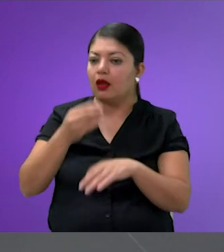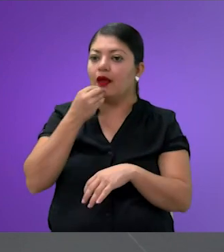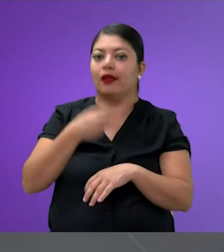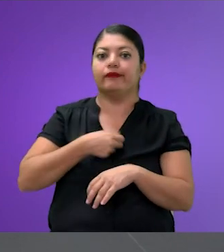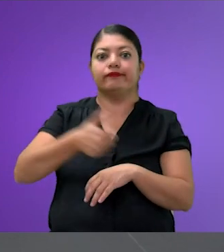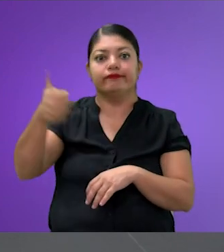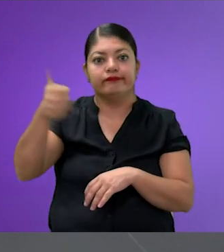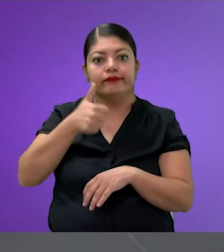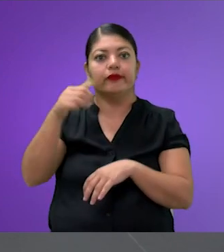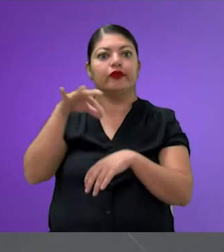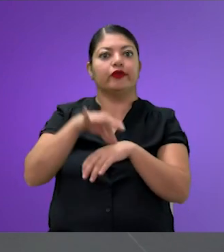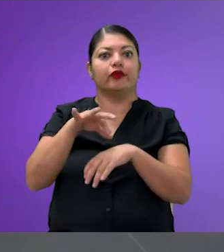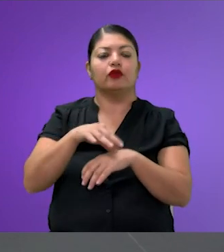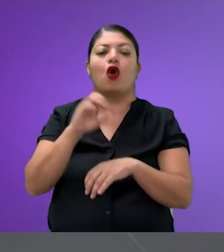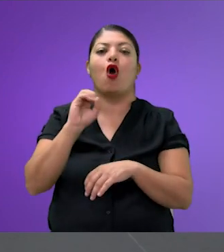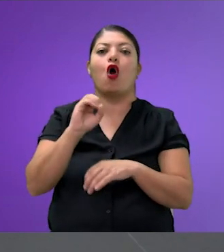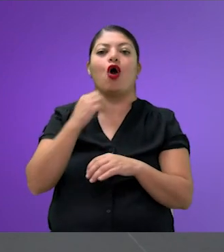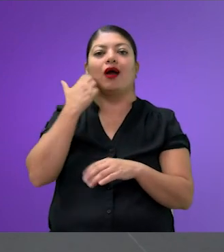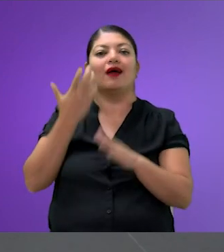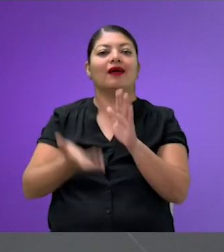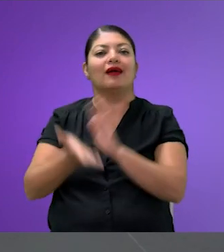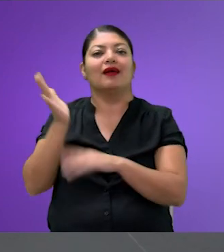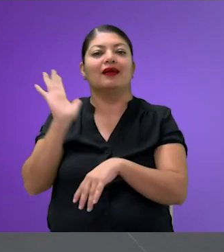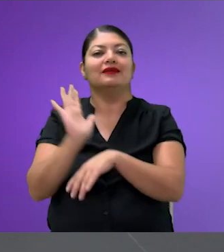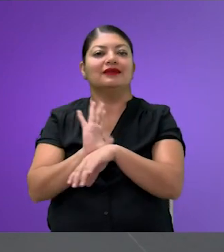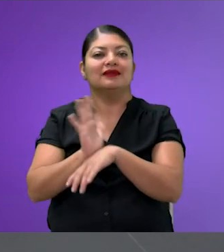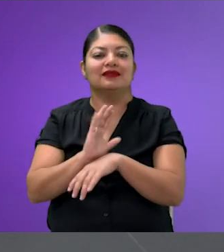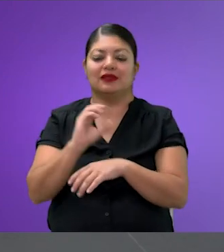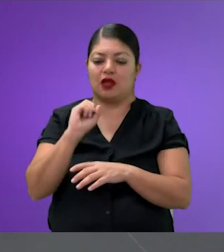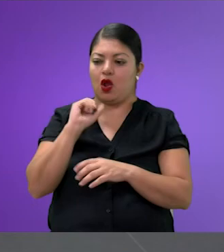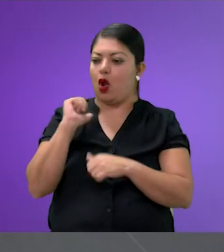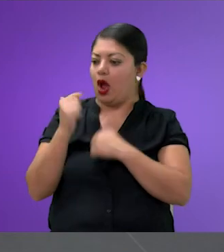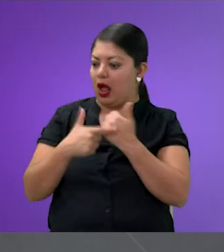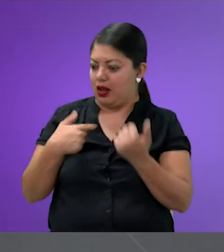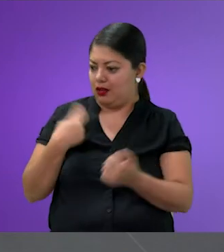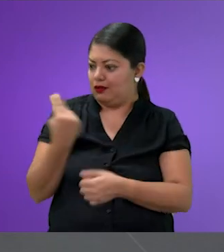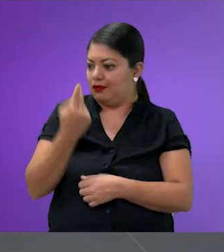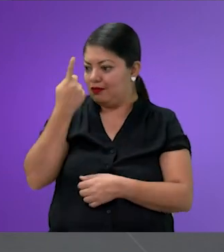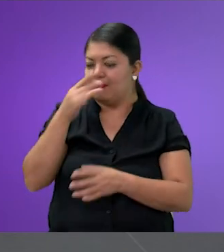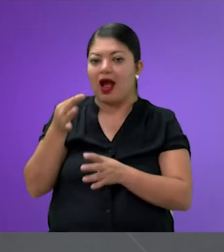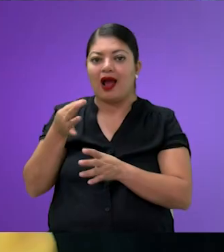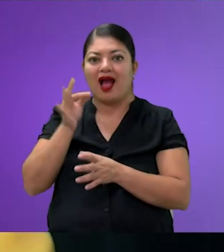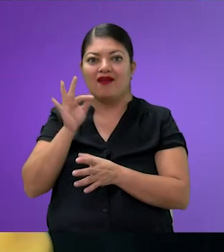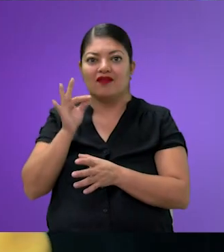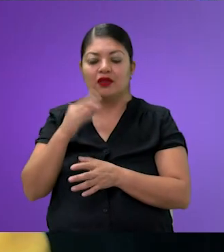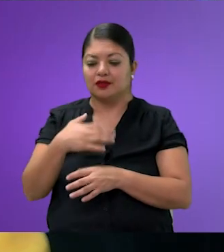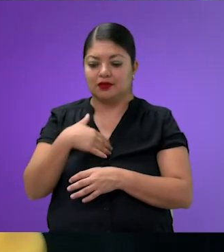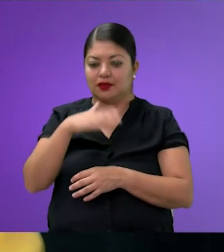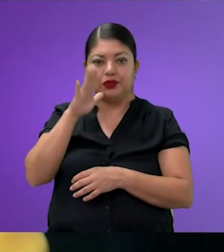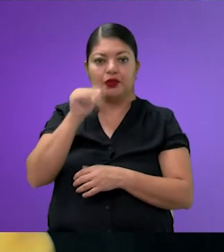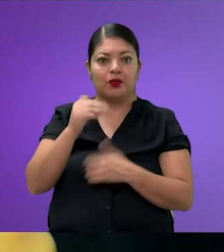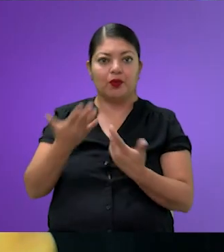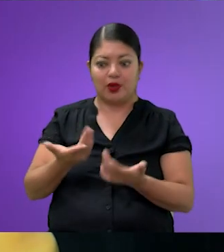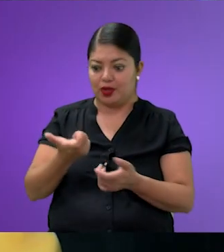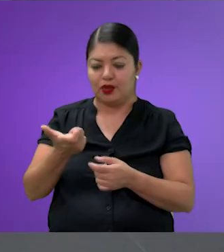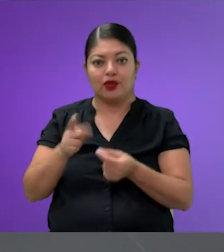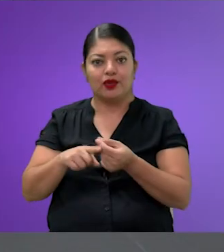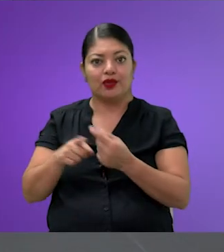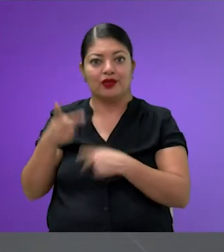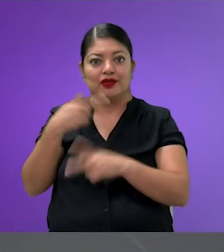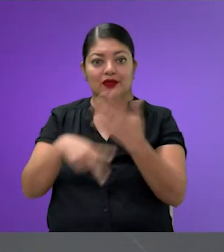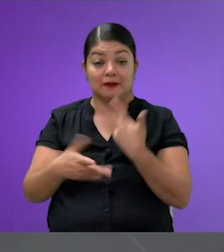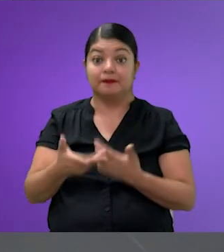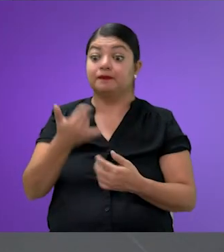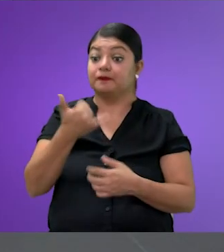O simplemente una vuelta al cine, a tomarse un café, ¿no? O sea, te empiezas a restringir por ese lado. Y la otra es que muchas veces el que